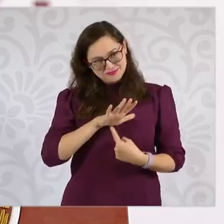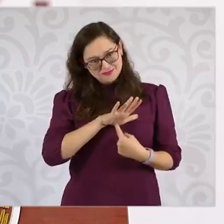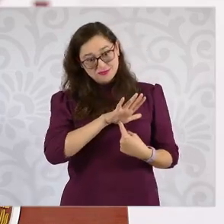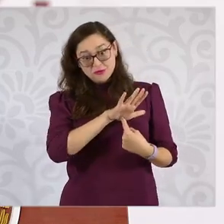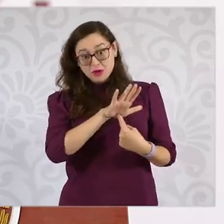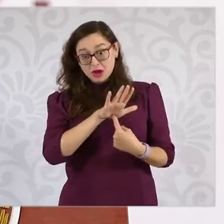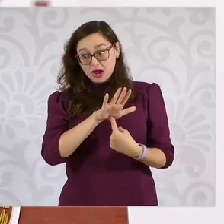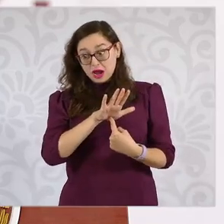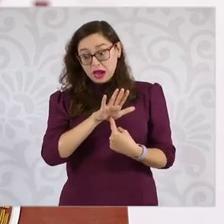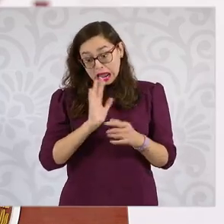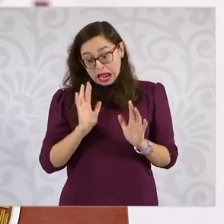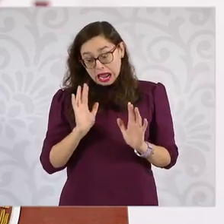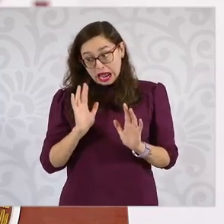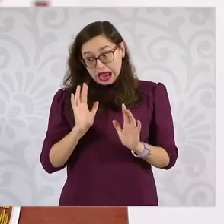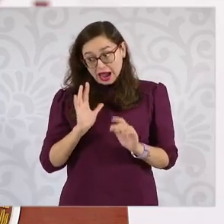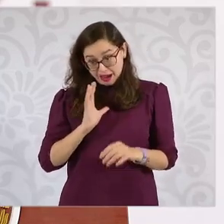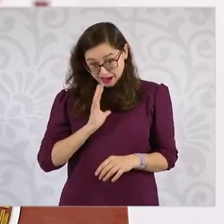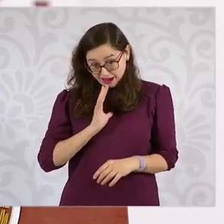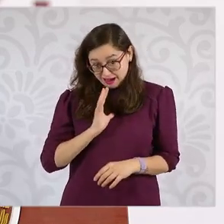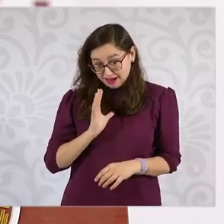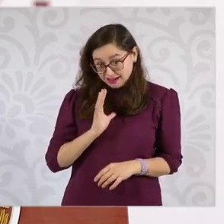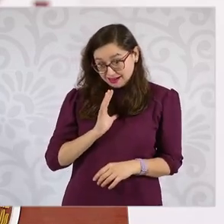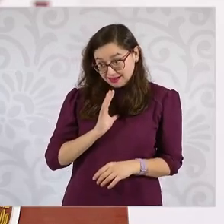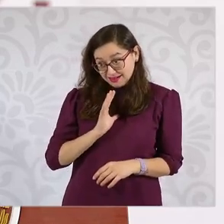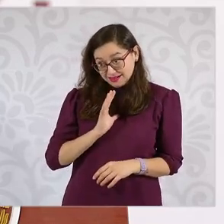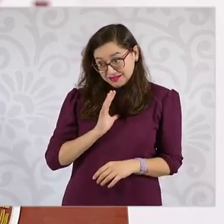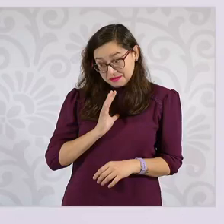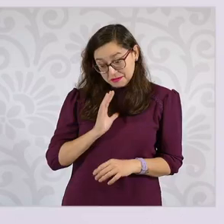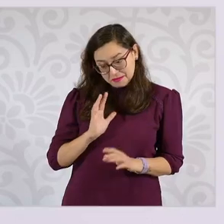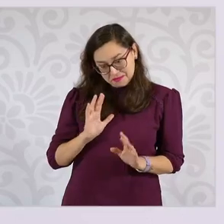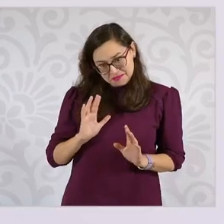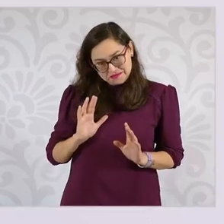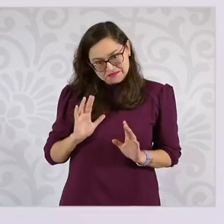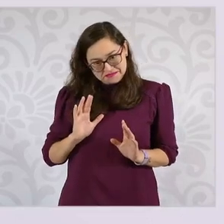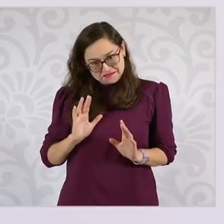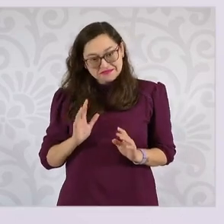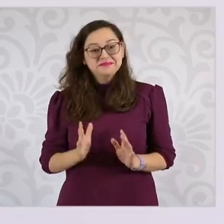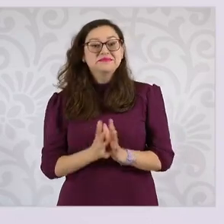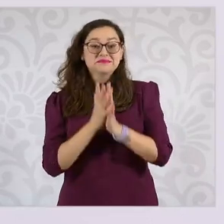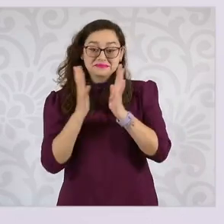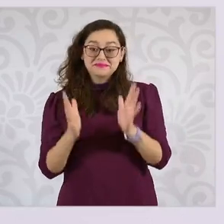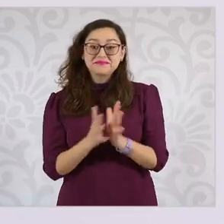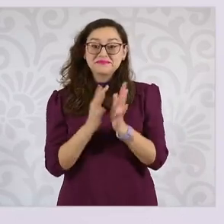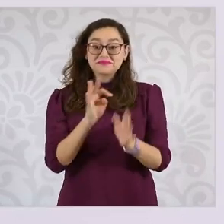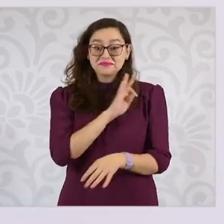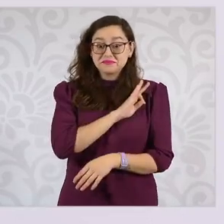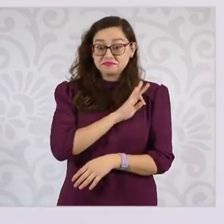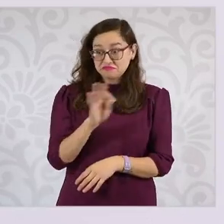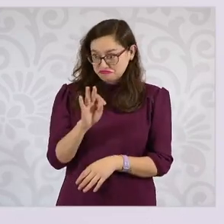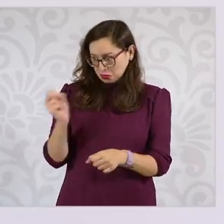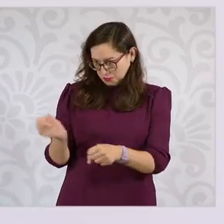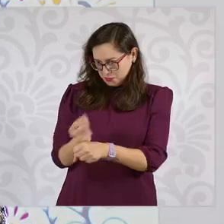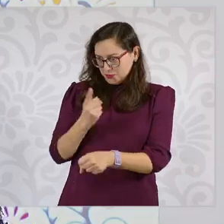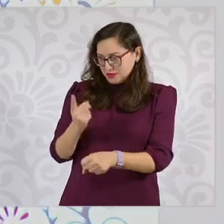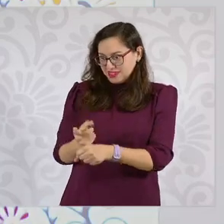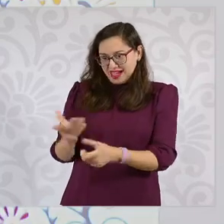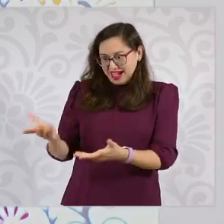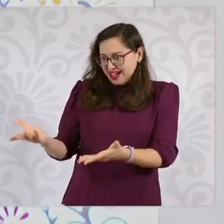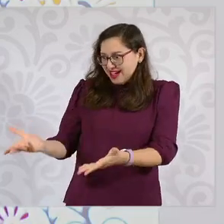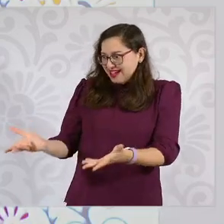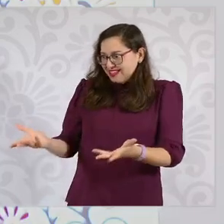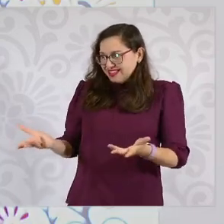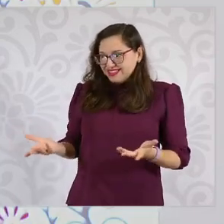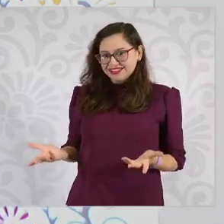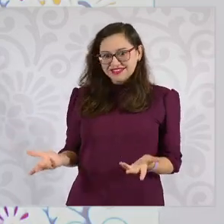si es que la tienen, obviamente, para que puedan participar en la elección, se les está dando esa posibilidad de que